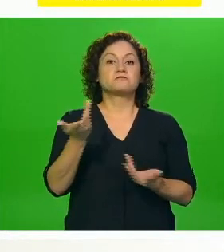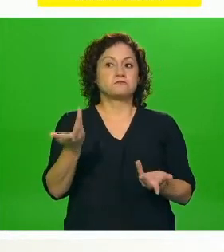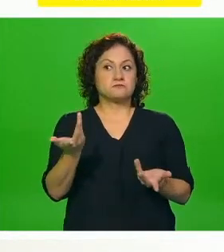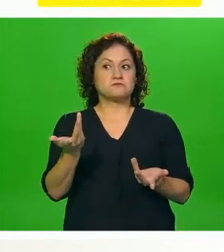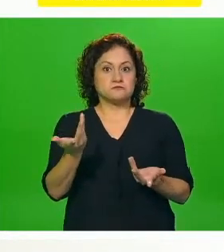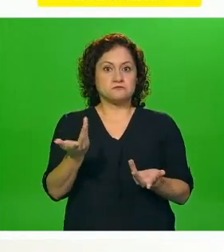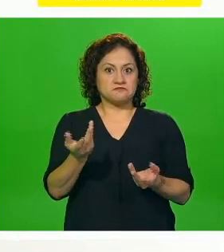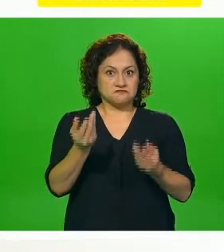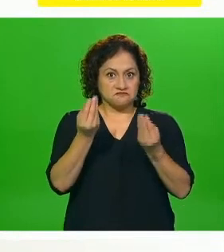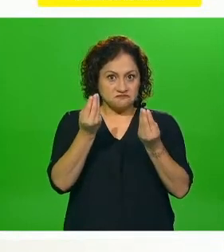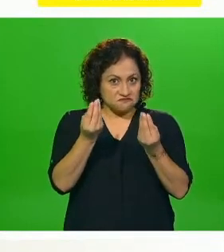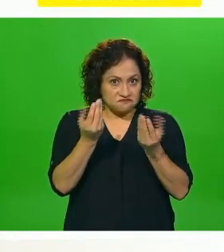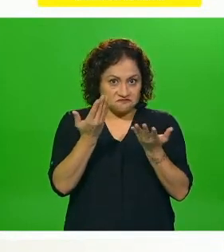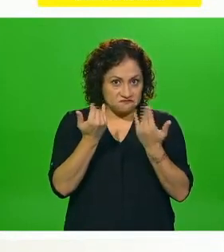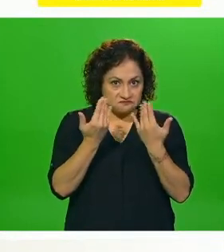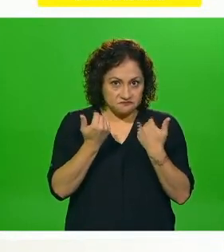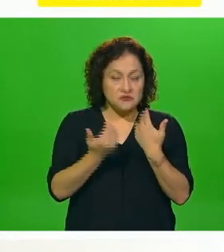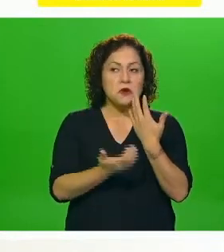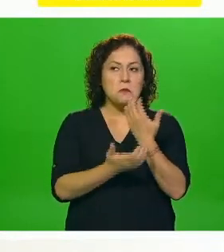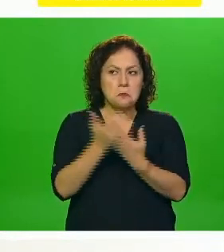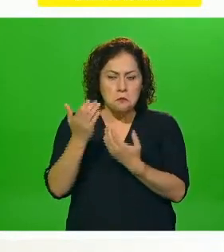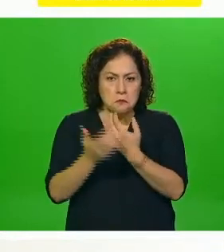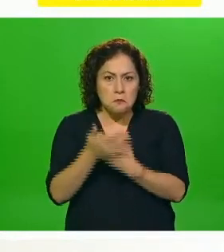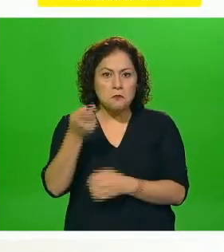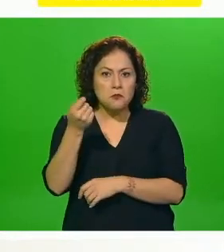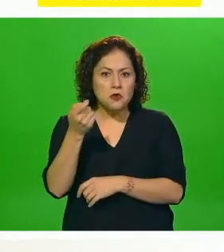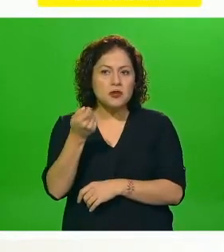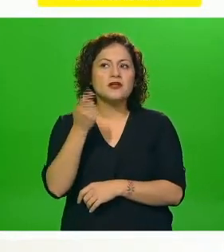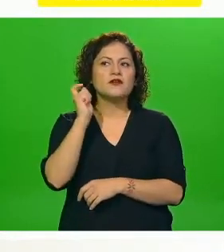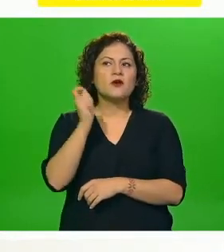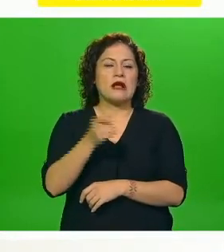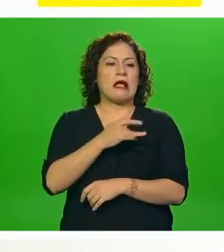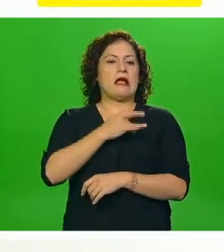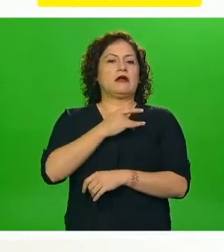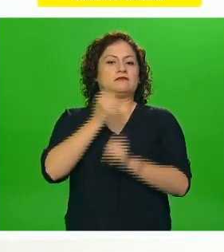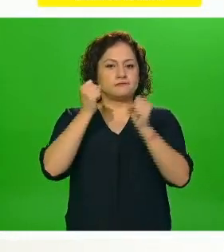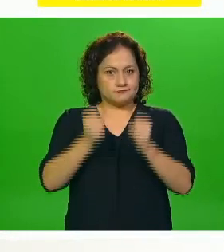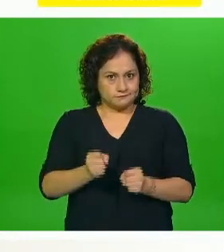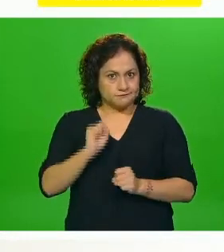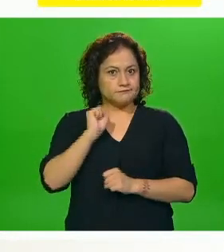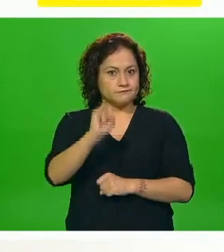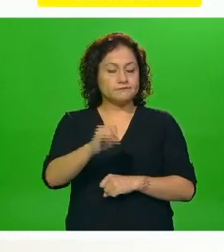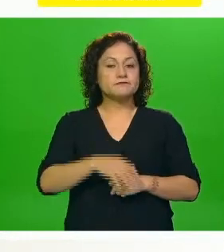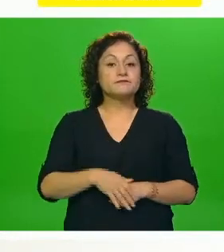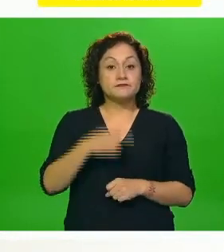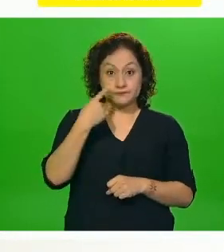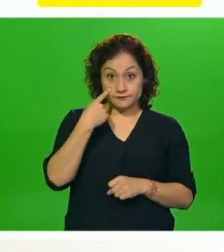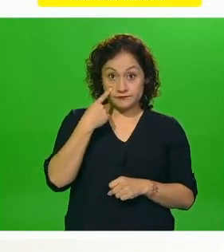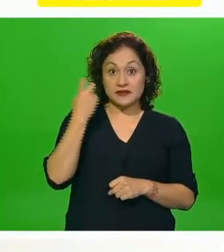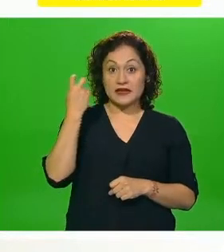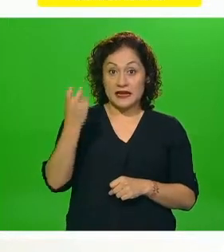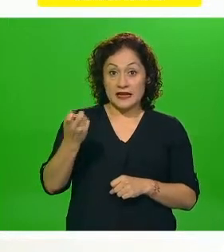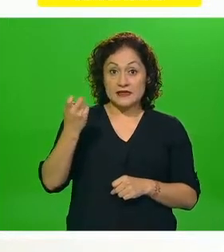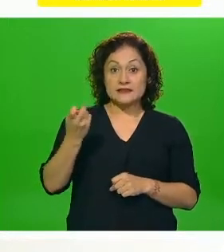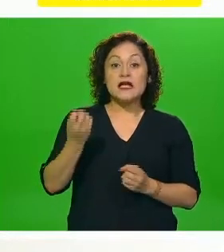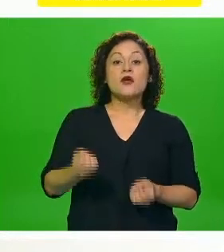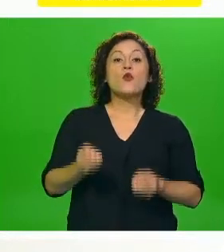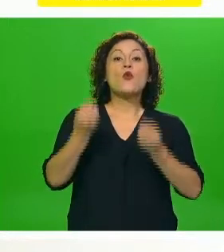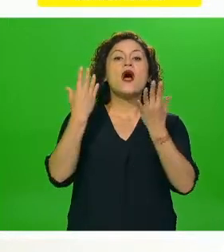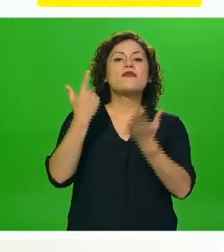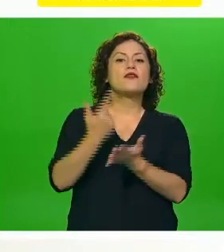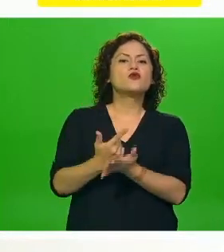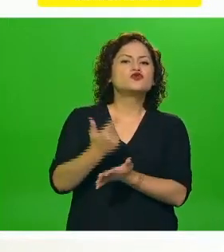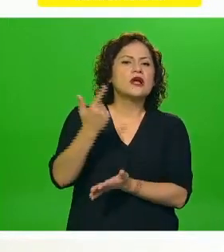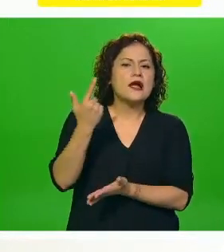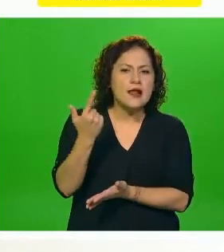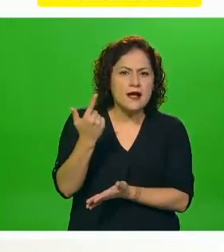más aún cuando vemos de estas 19.095 exávis cuántos han representado exávis graves es